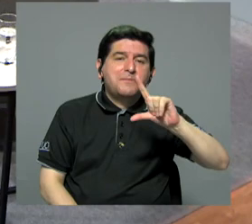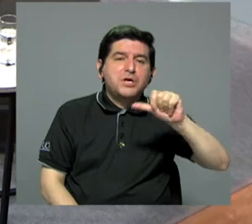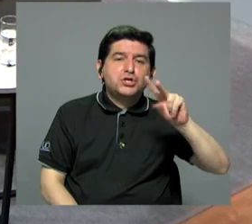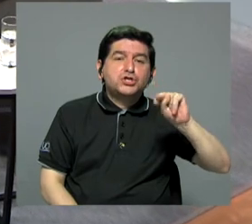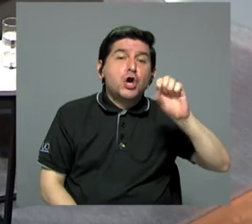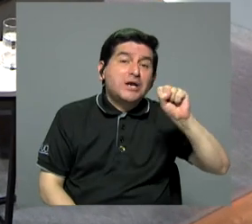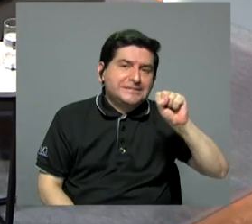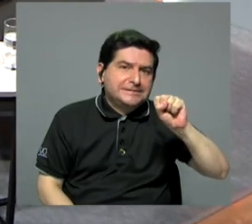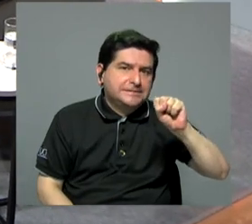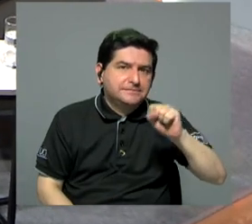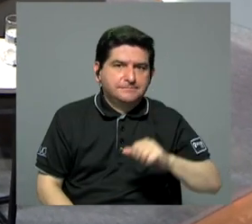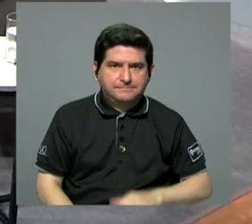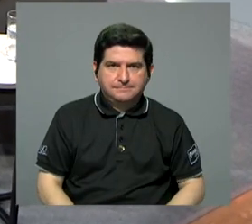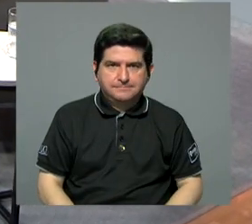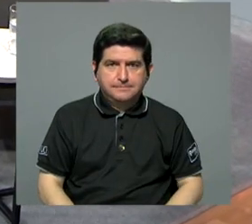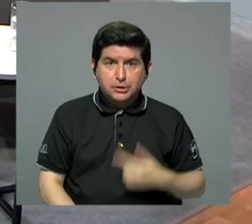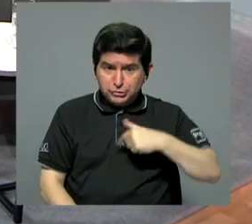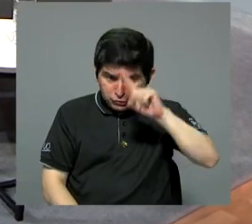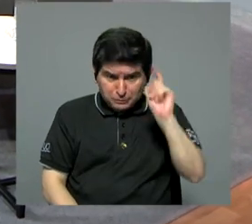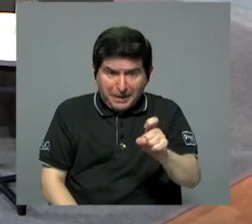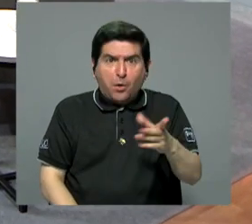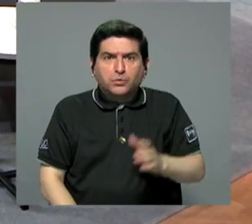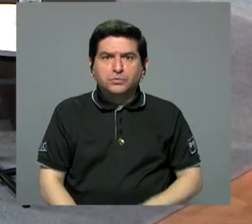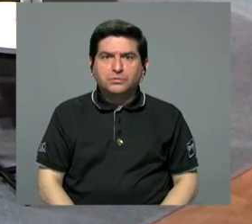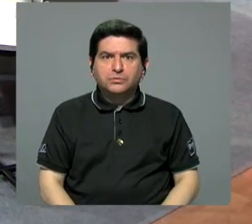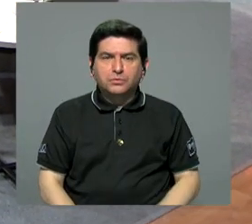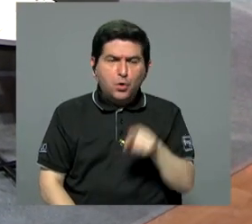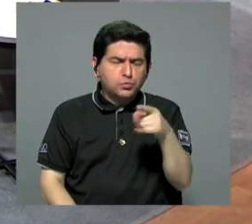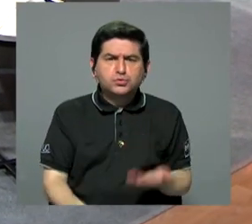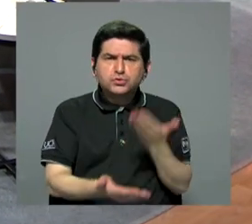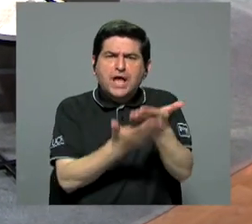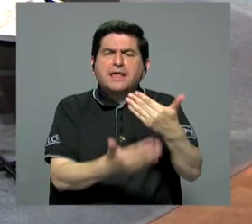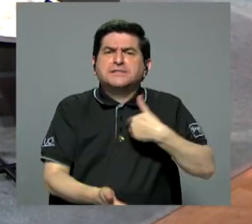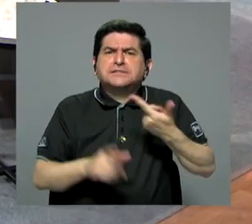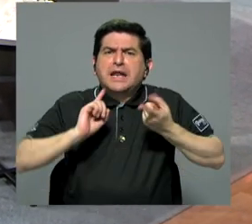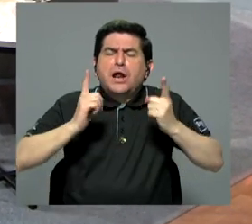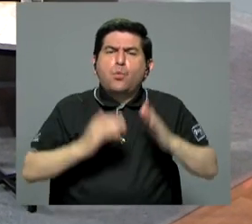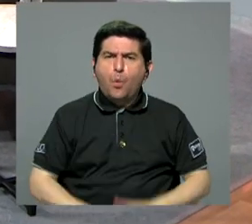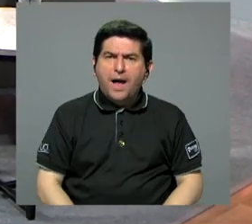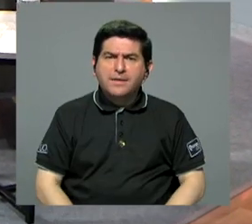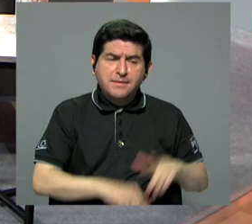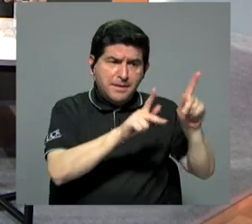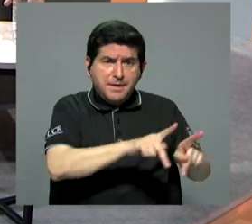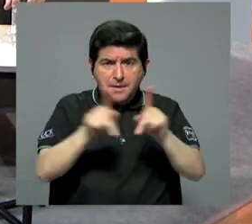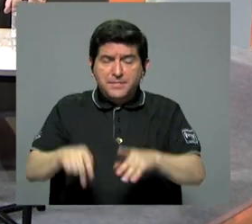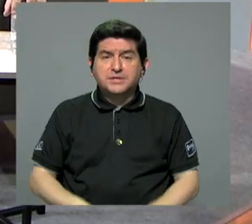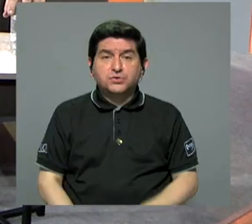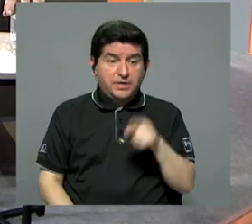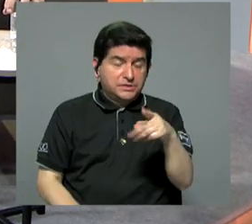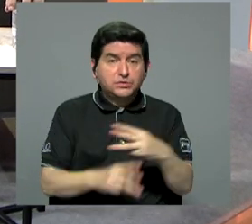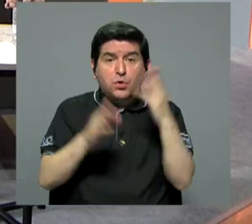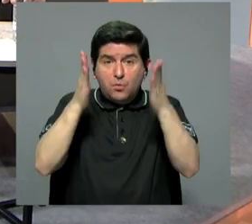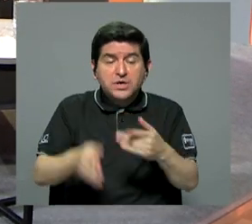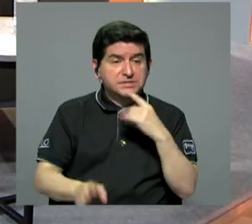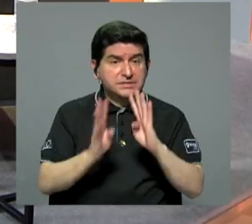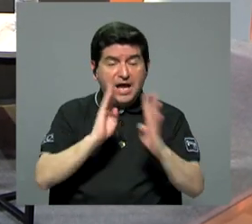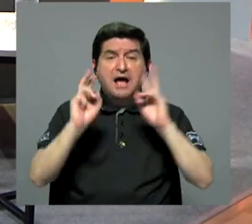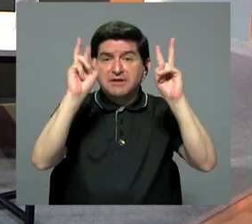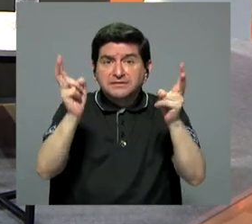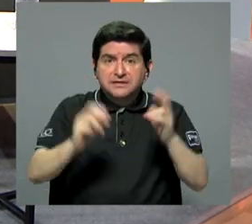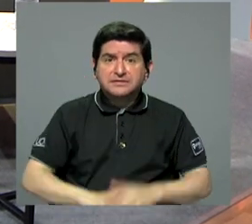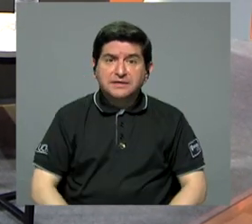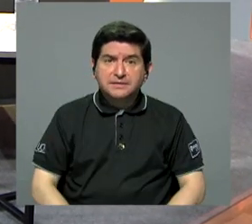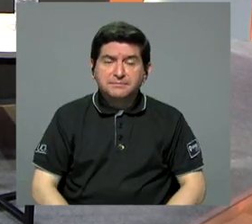Sí, ver. Ajá. Entonces, por eso les pregunto, ¿ustedes qué propuestas tienen cuando hay personas como este matemático que están hablando de ello?